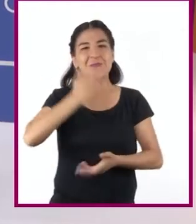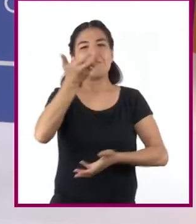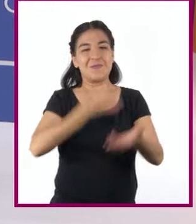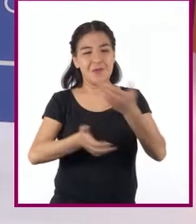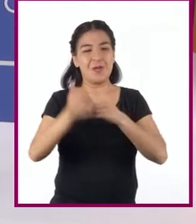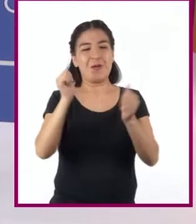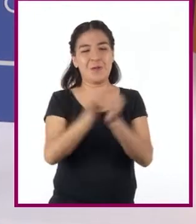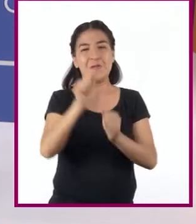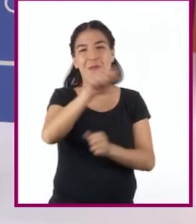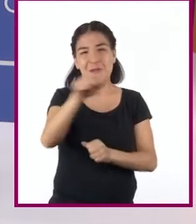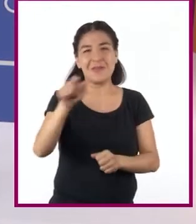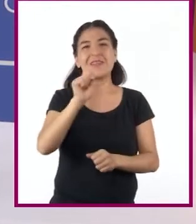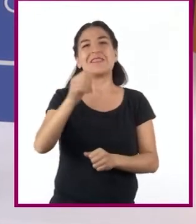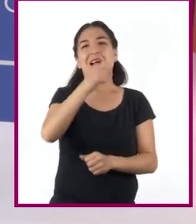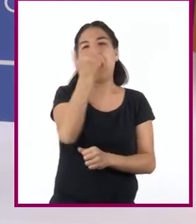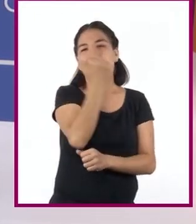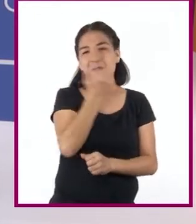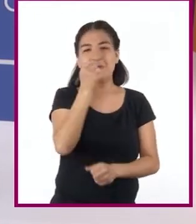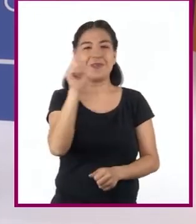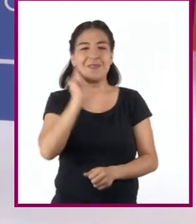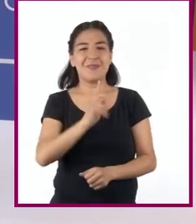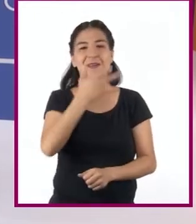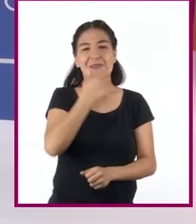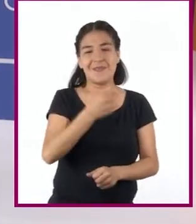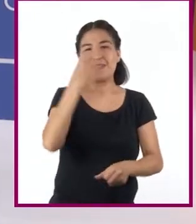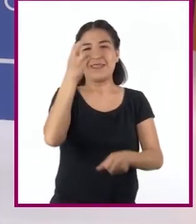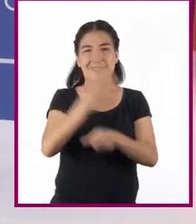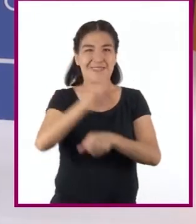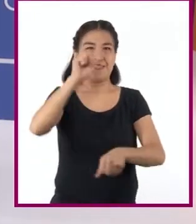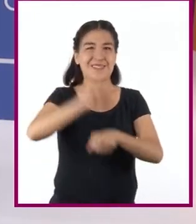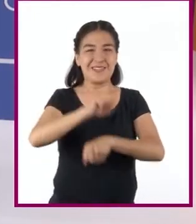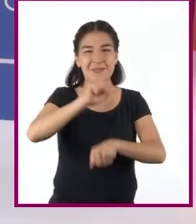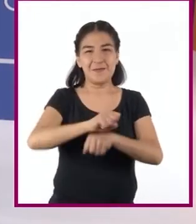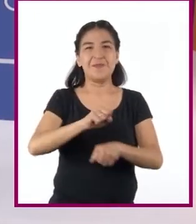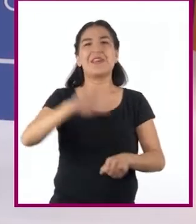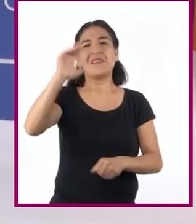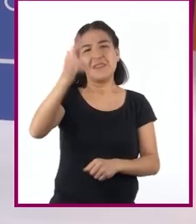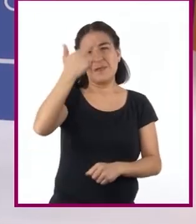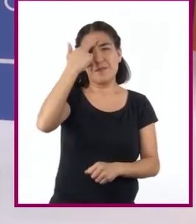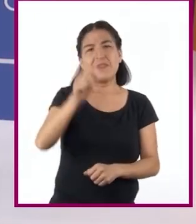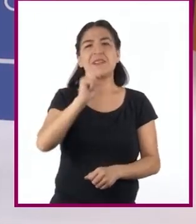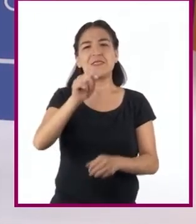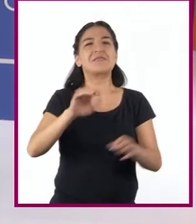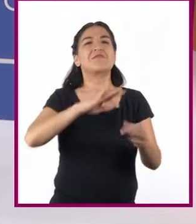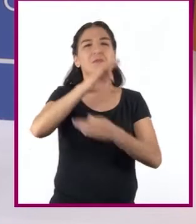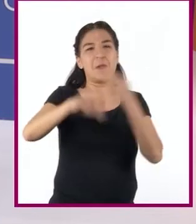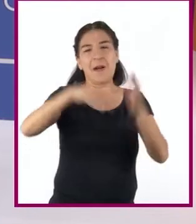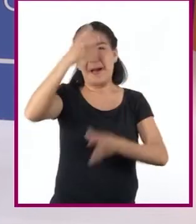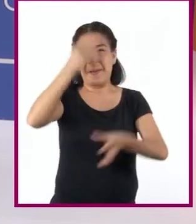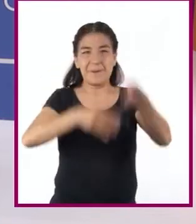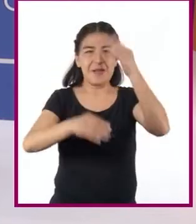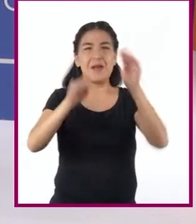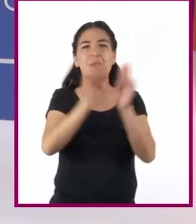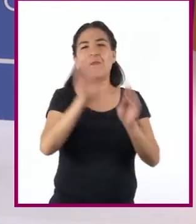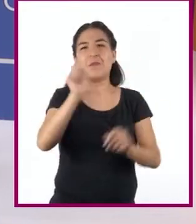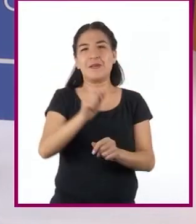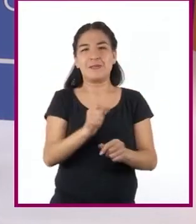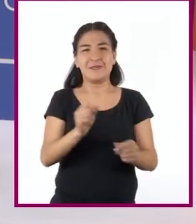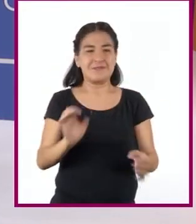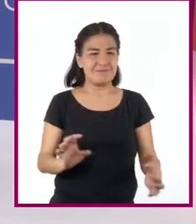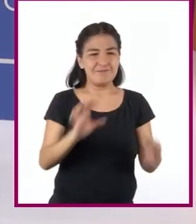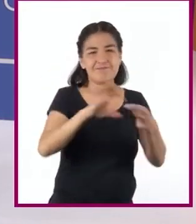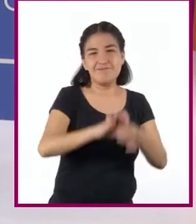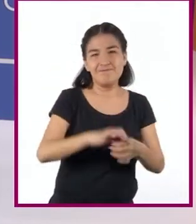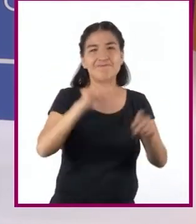espacio y tiempo para que las alumnas y alumnos de tercer grado de secundaria recuerden que todo lo que aprendemos se vincula de una manera u otra